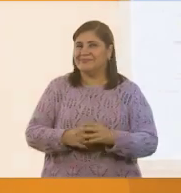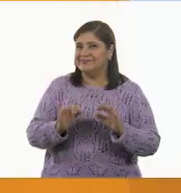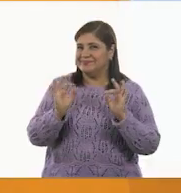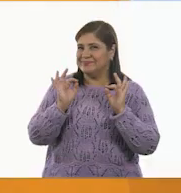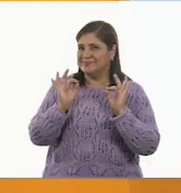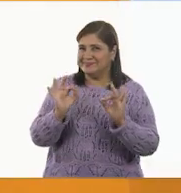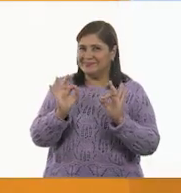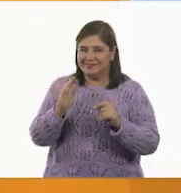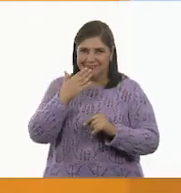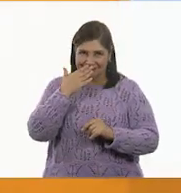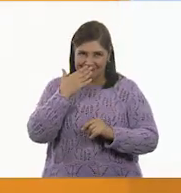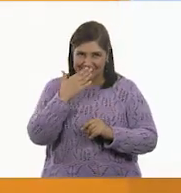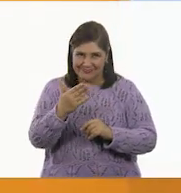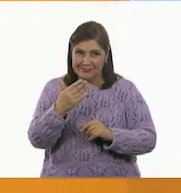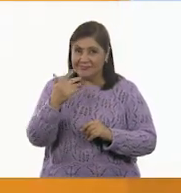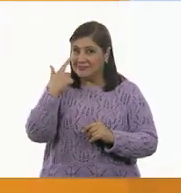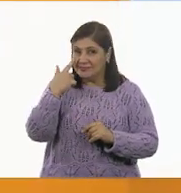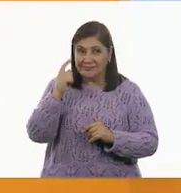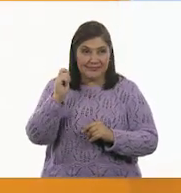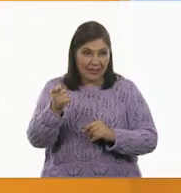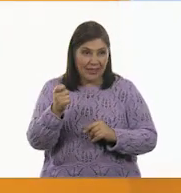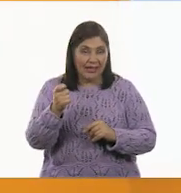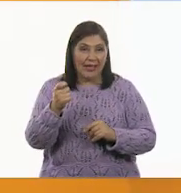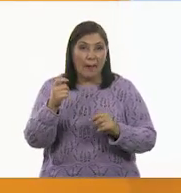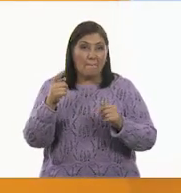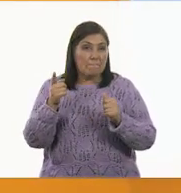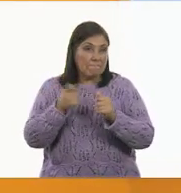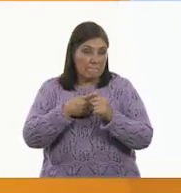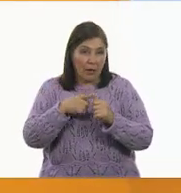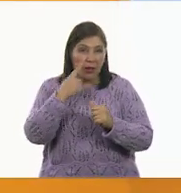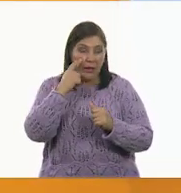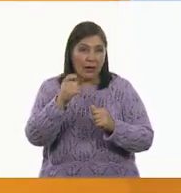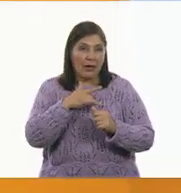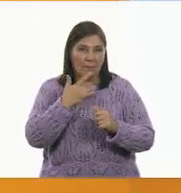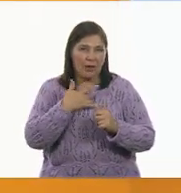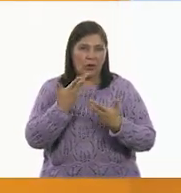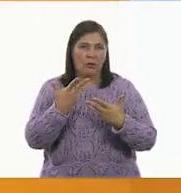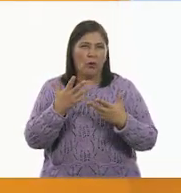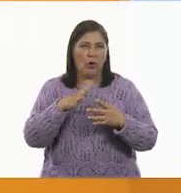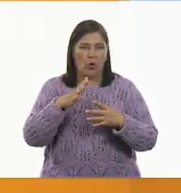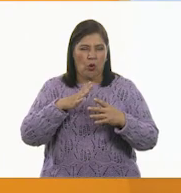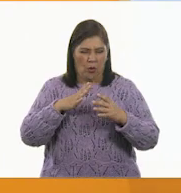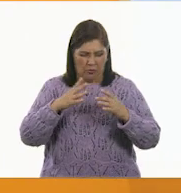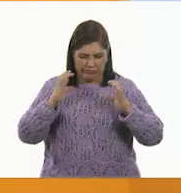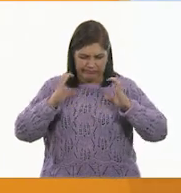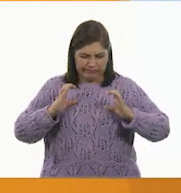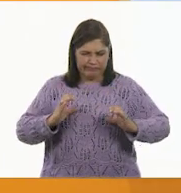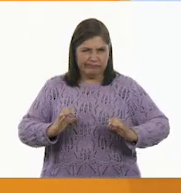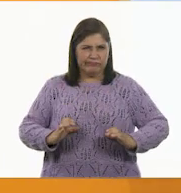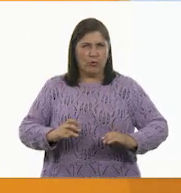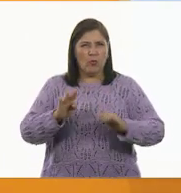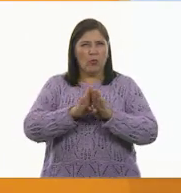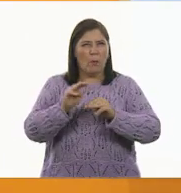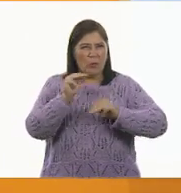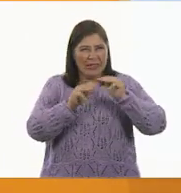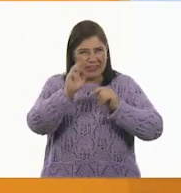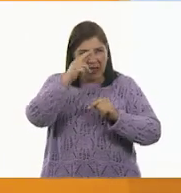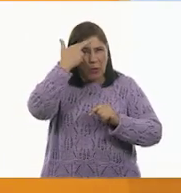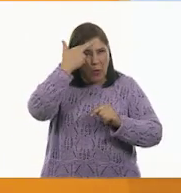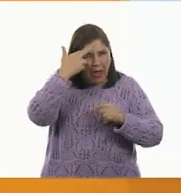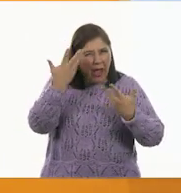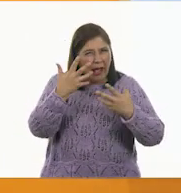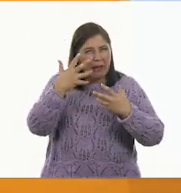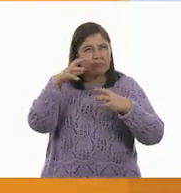Excelente. Muy bien. Primero, vamos a adoptar la postura de montaña. ¿recuerdas esa práctica que estuvimos haciendo? Por